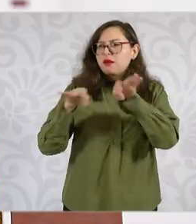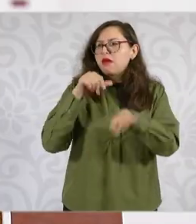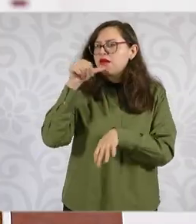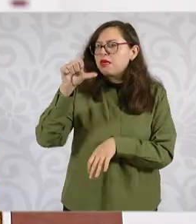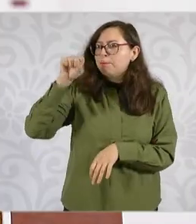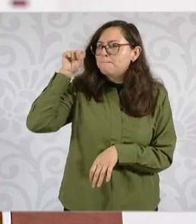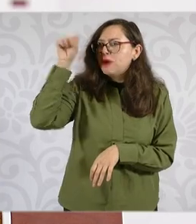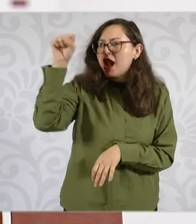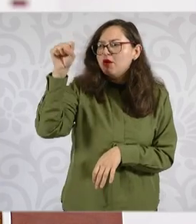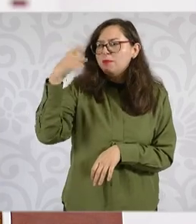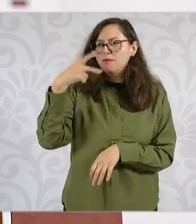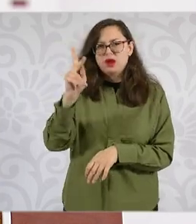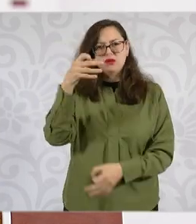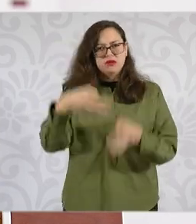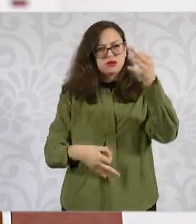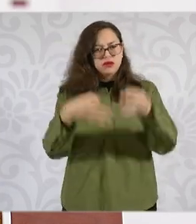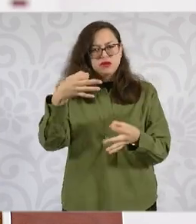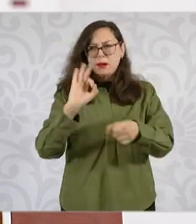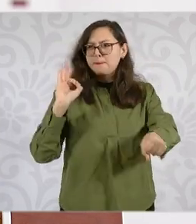Ese es el problema.